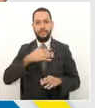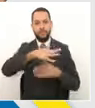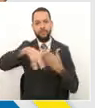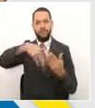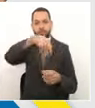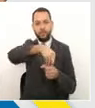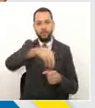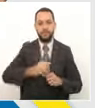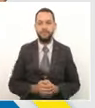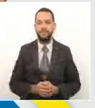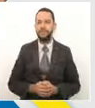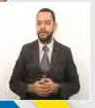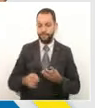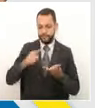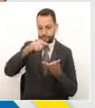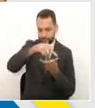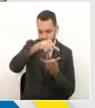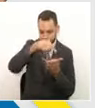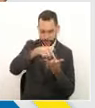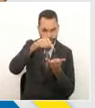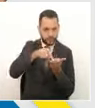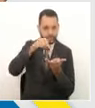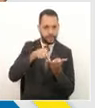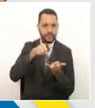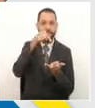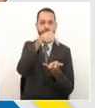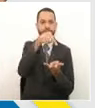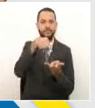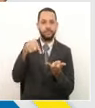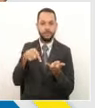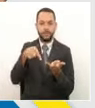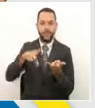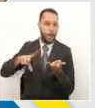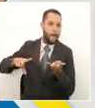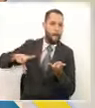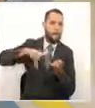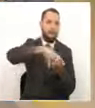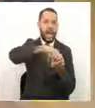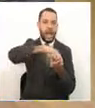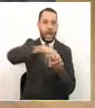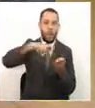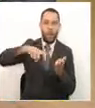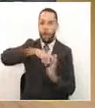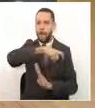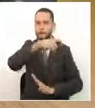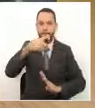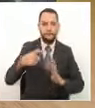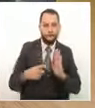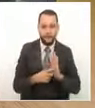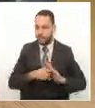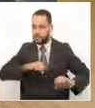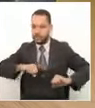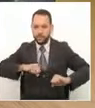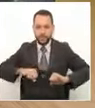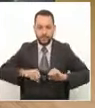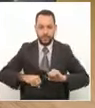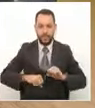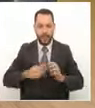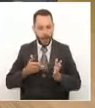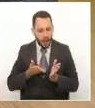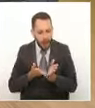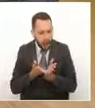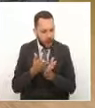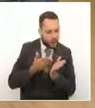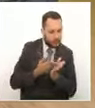Andrés, estos cuatro líneas estratégicas recogen todo lo que es la línea de ruta para